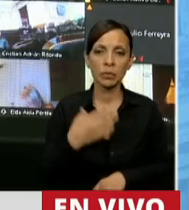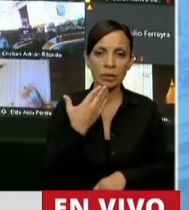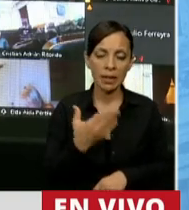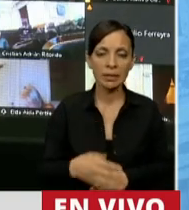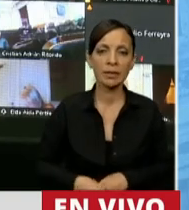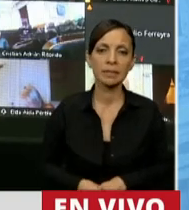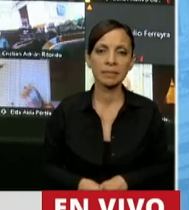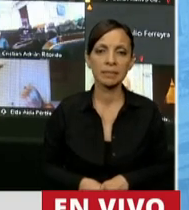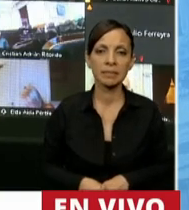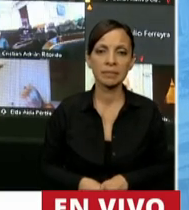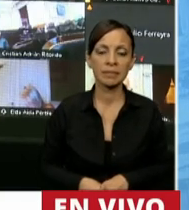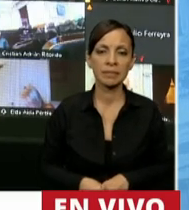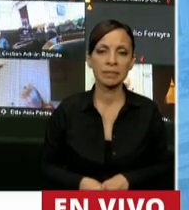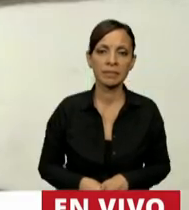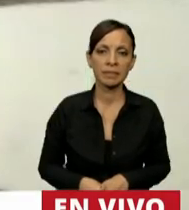Presidente.